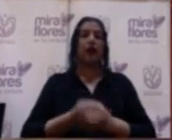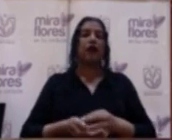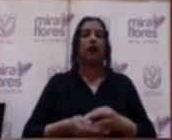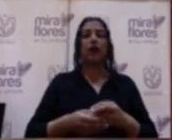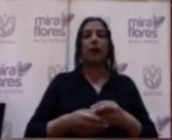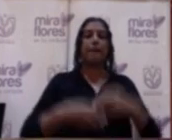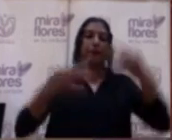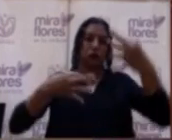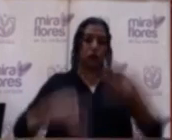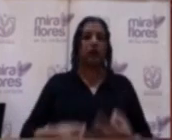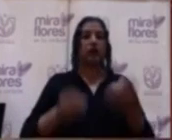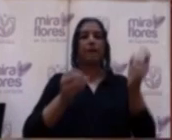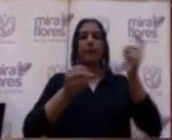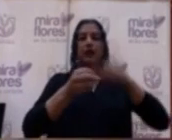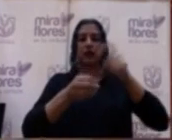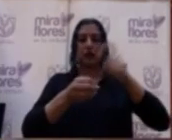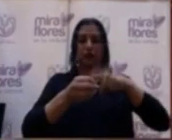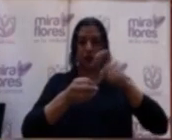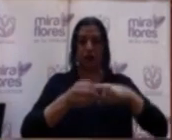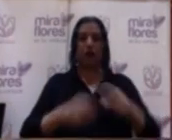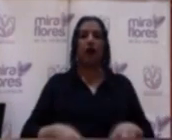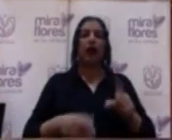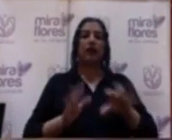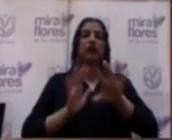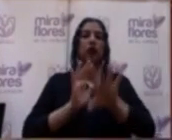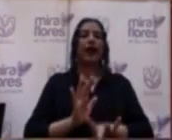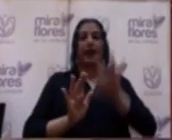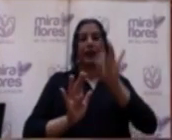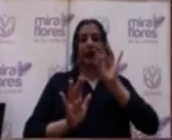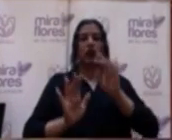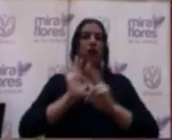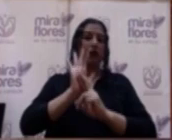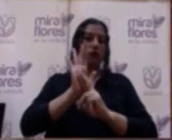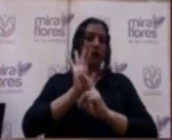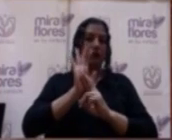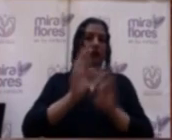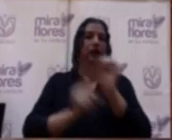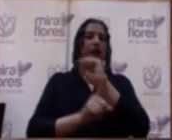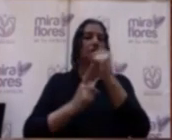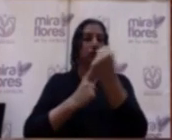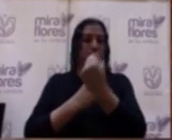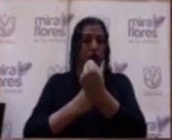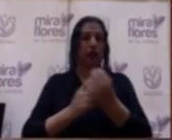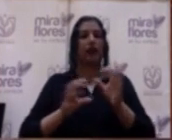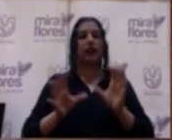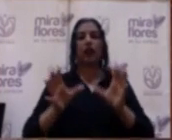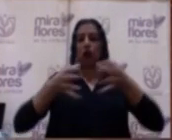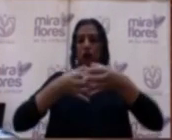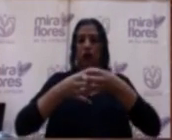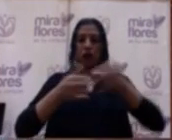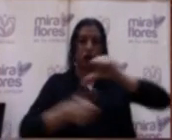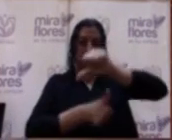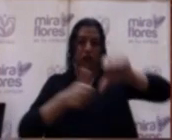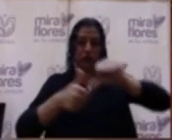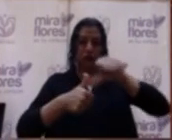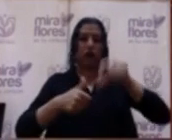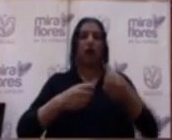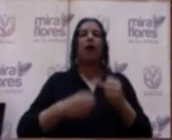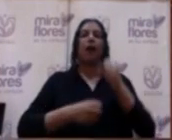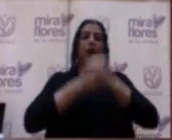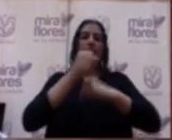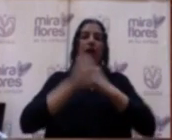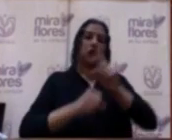participativo. Han sido elegidos como representantes de la sociedad civil ante el Consejo de Coordinación Local por el periodo